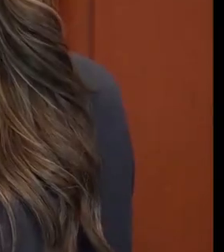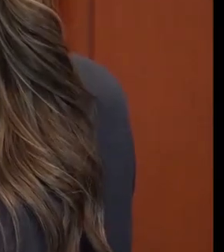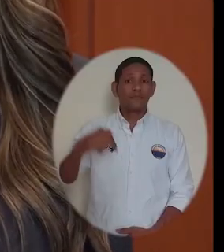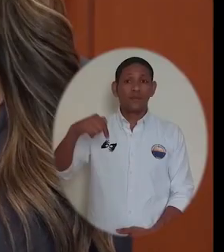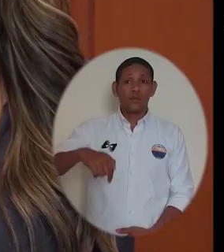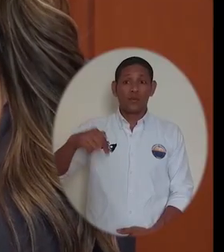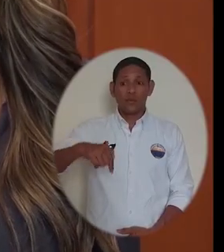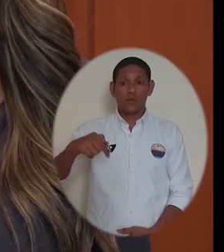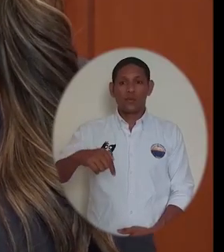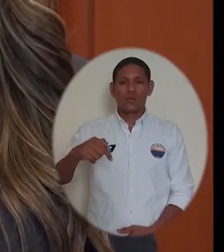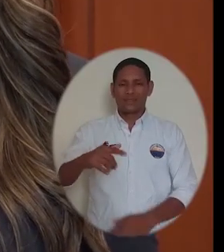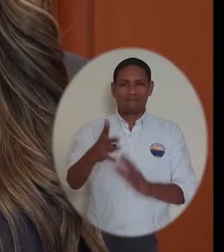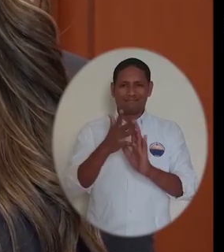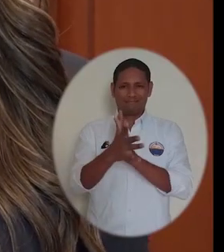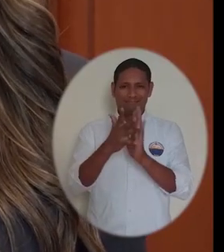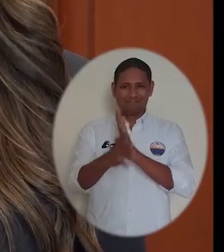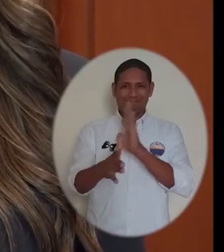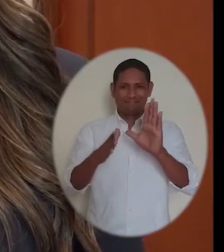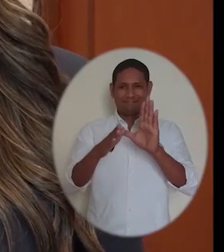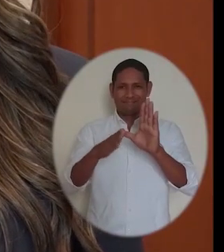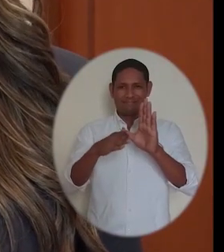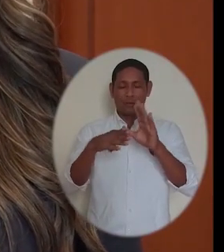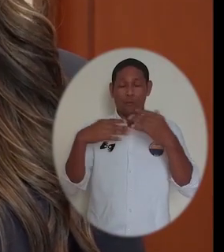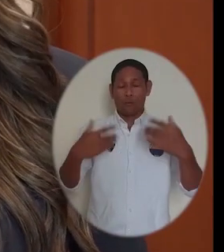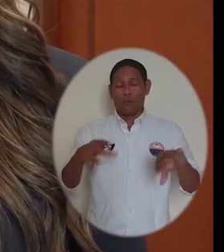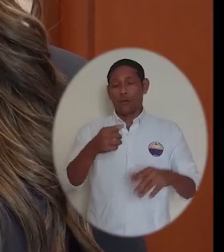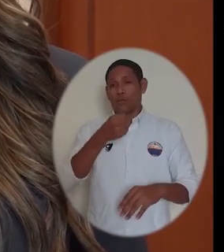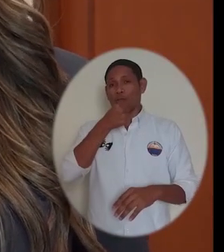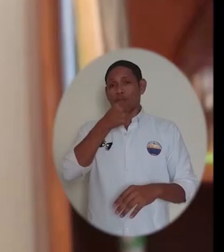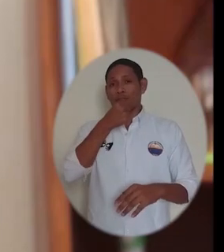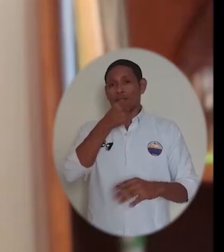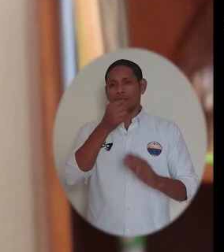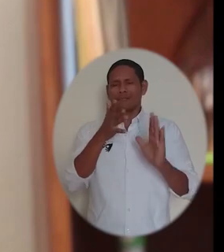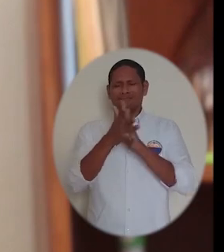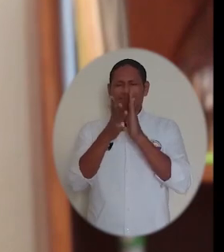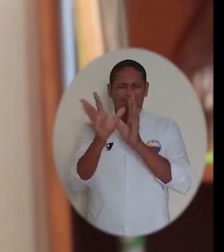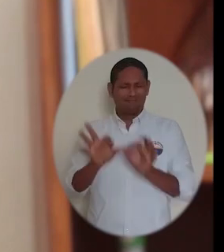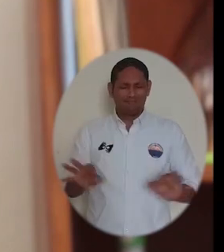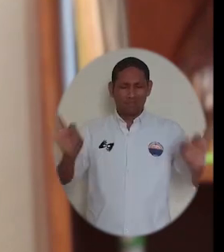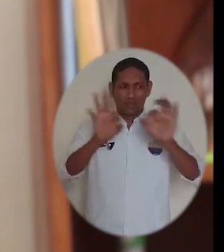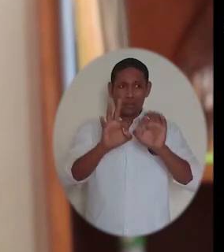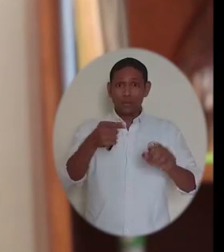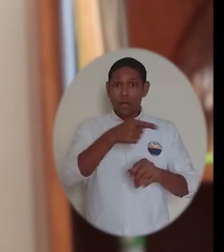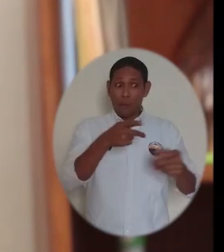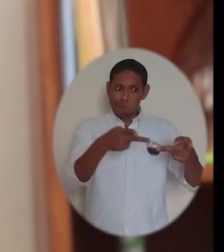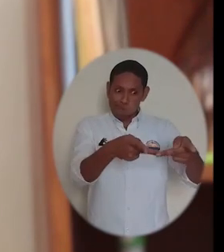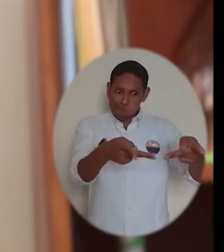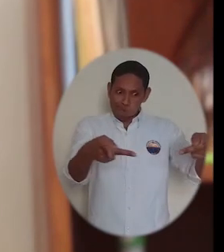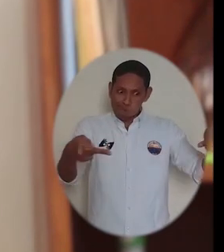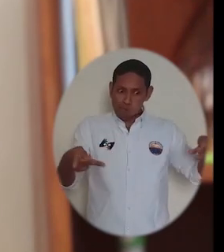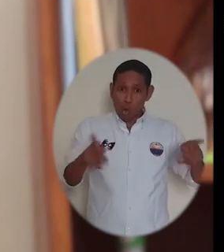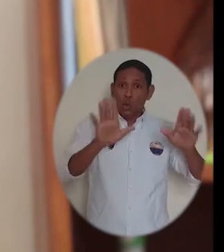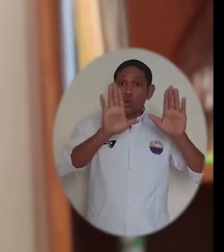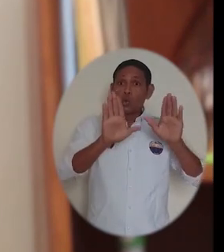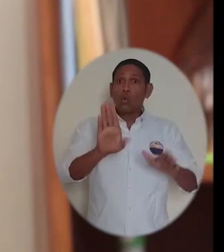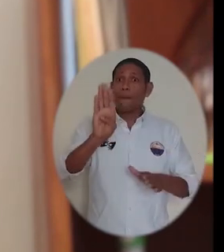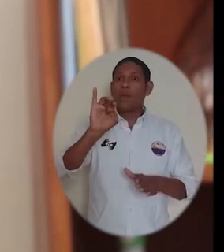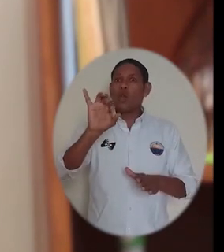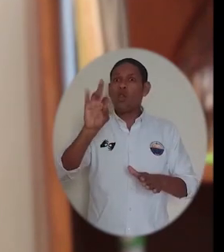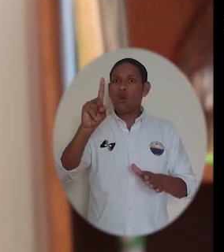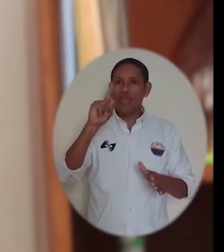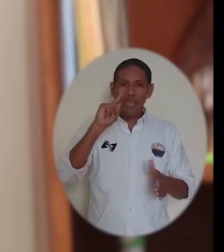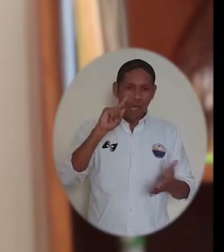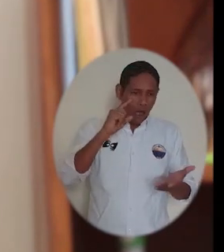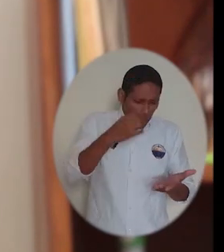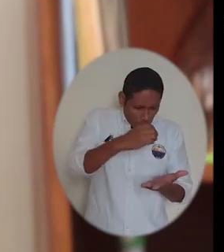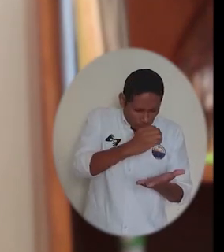En esta emisión de El Campus TV tenemos excelentes noticias, ya que luego de que el Laboratorio de Biología Molecular de la Universidad del